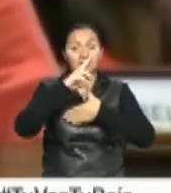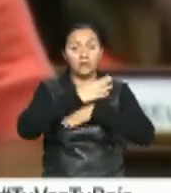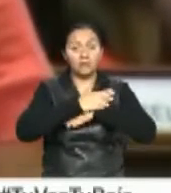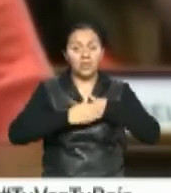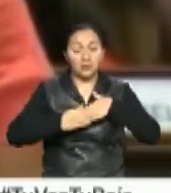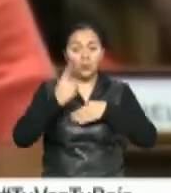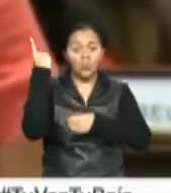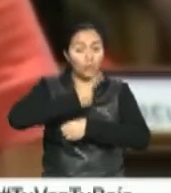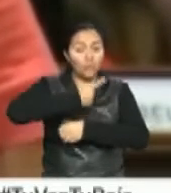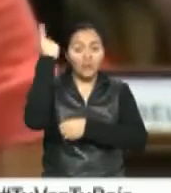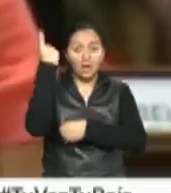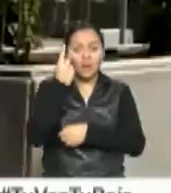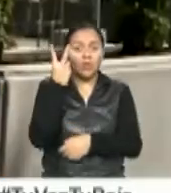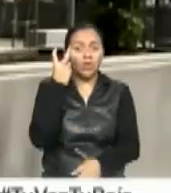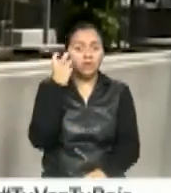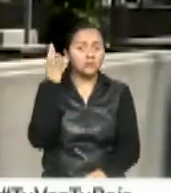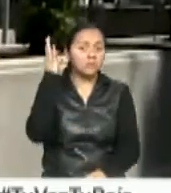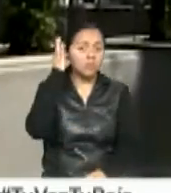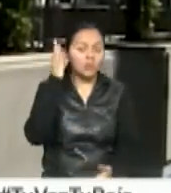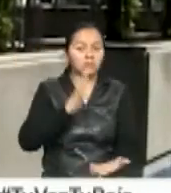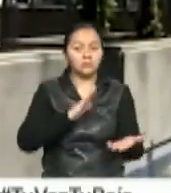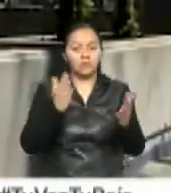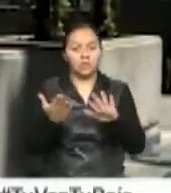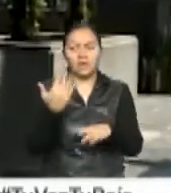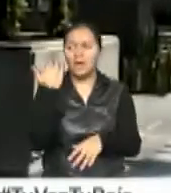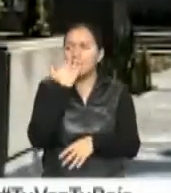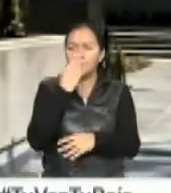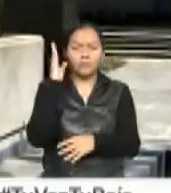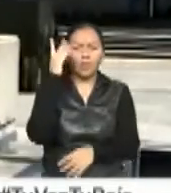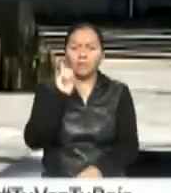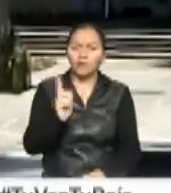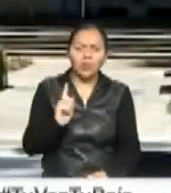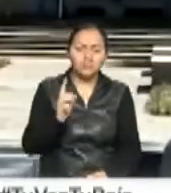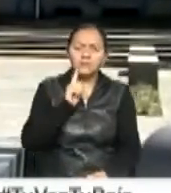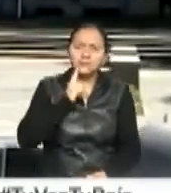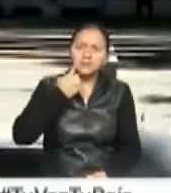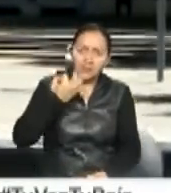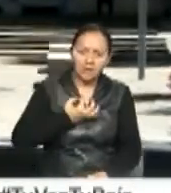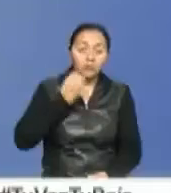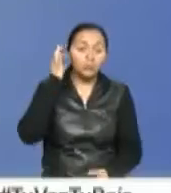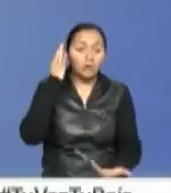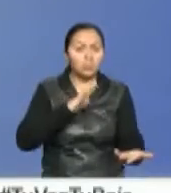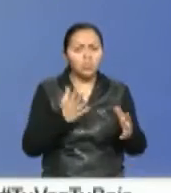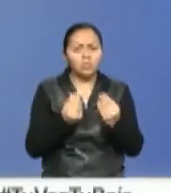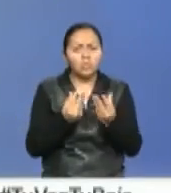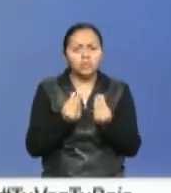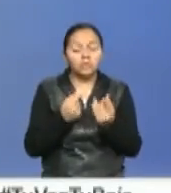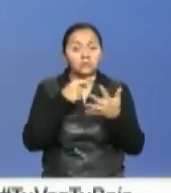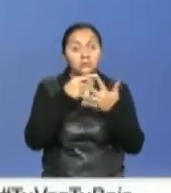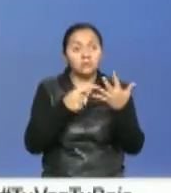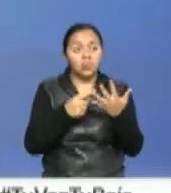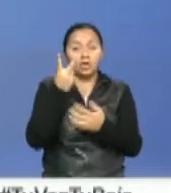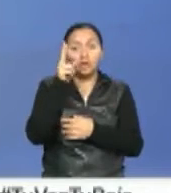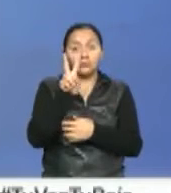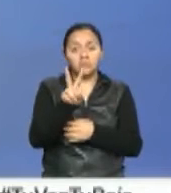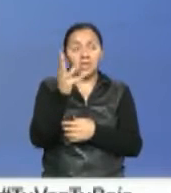día. Esto no es para risa. Según datos de la Fiscalía General del Estado, en el año 2014, diariamente tres